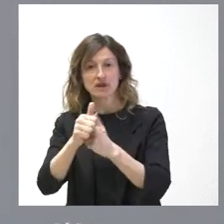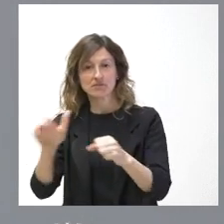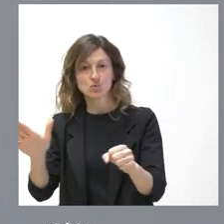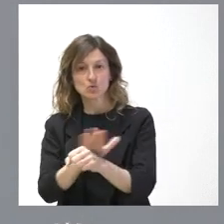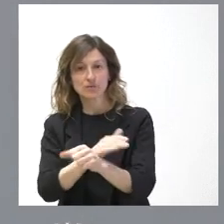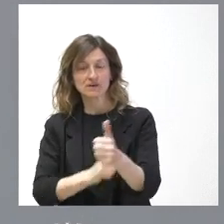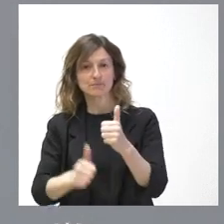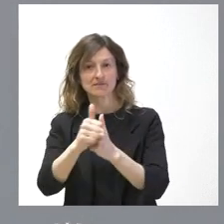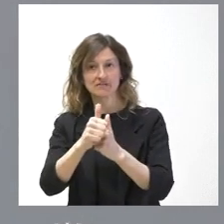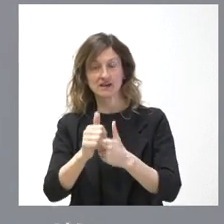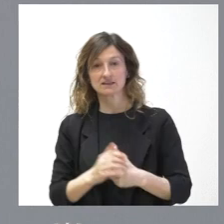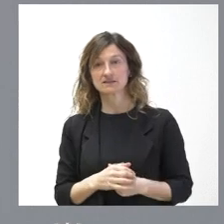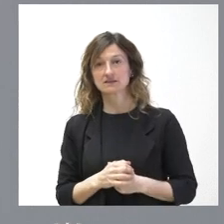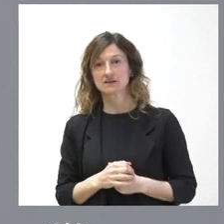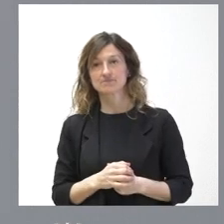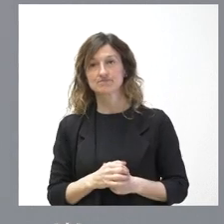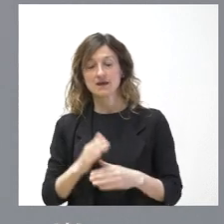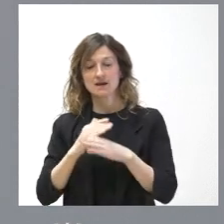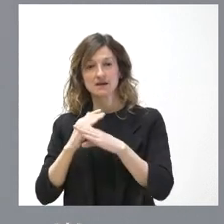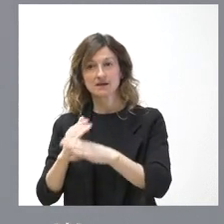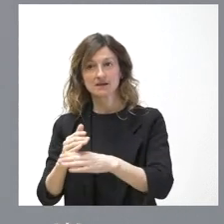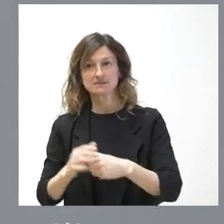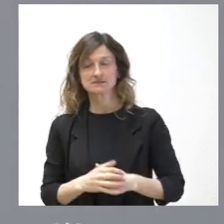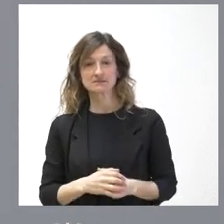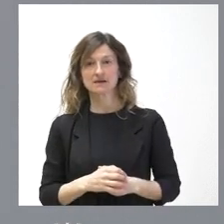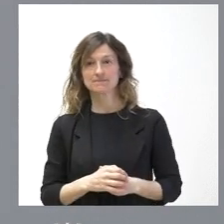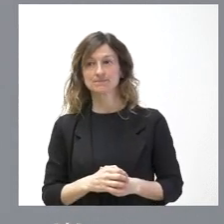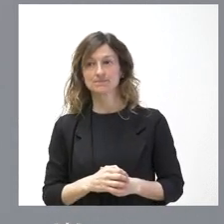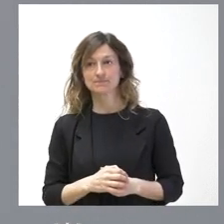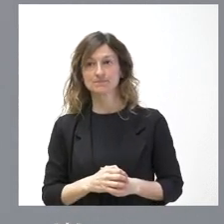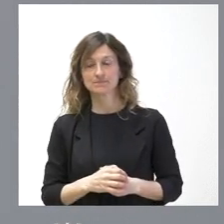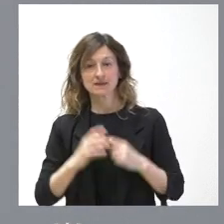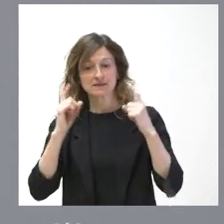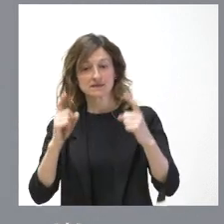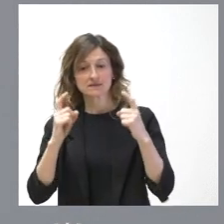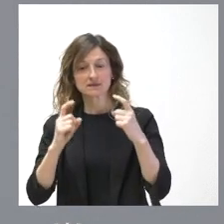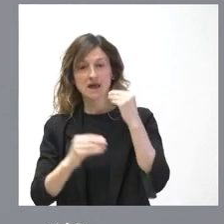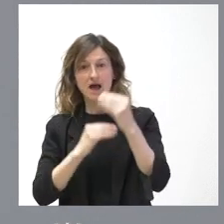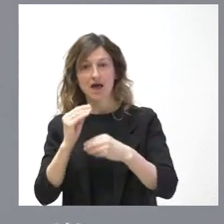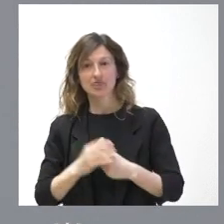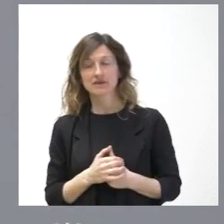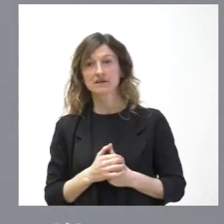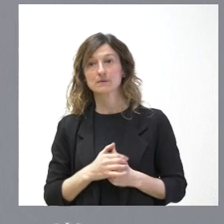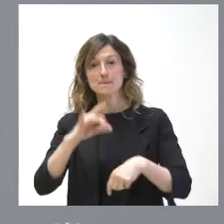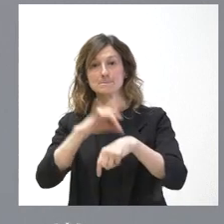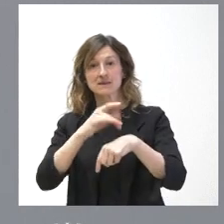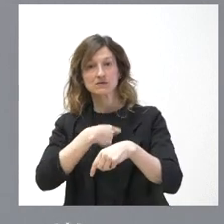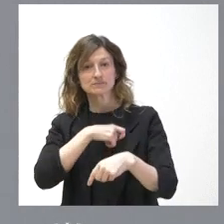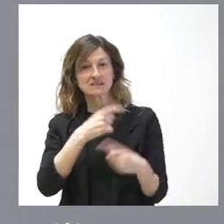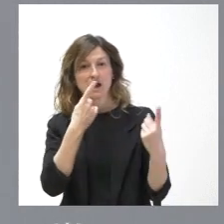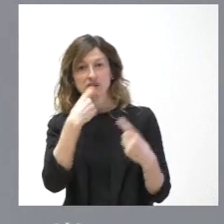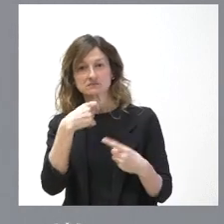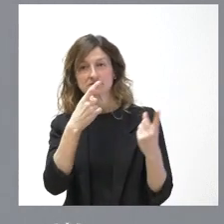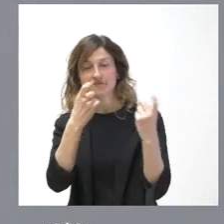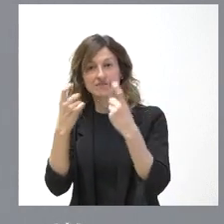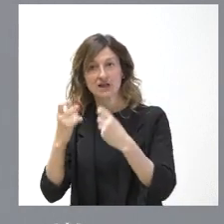forma preferente respecto del resto de las que han quedado ahora vacantes, que es lo que procuraremos hacer. Es verdad que faltan médicos en toda España. No